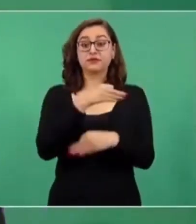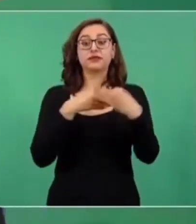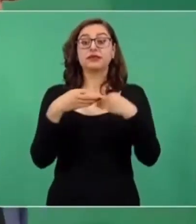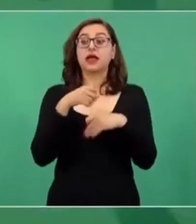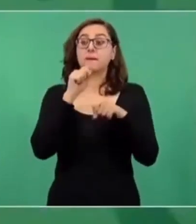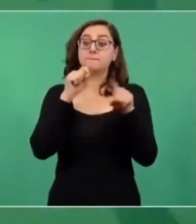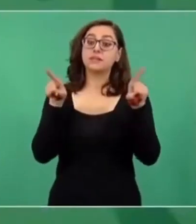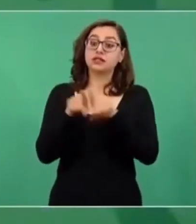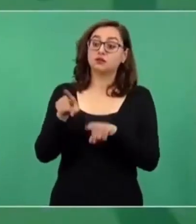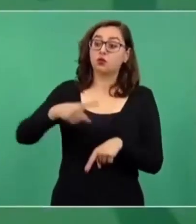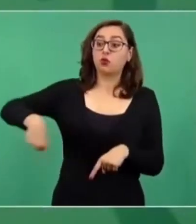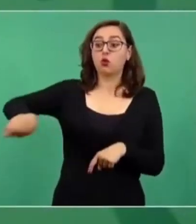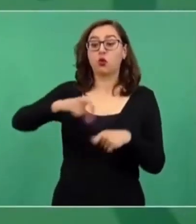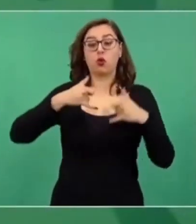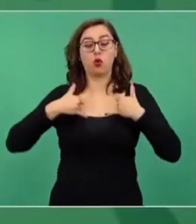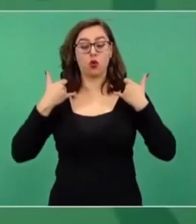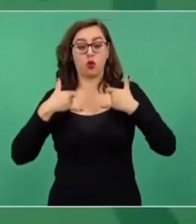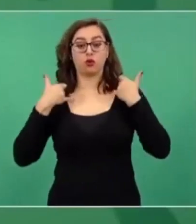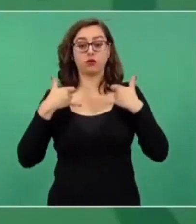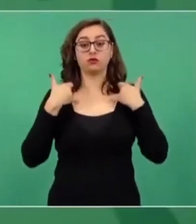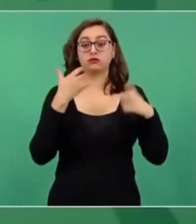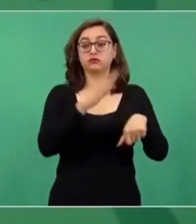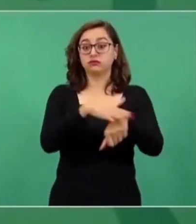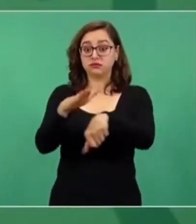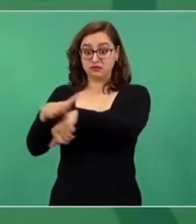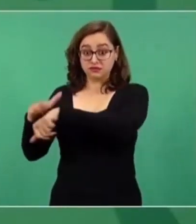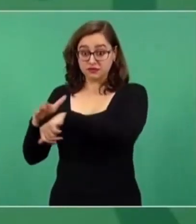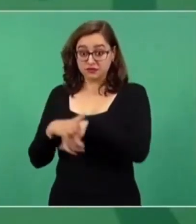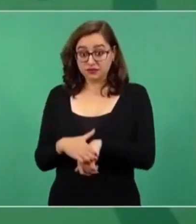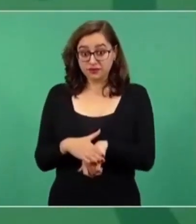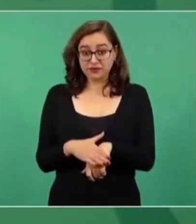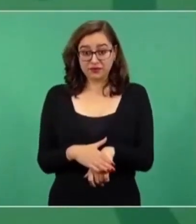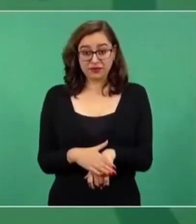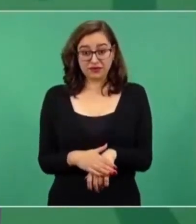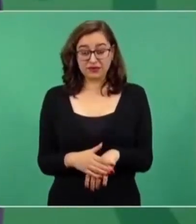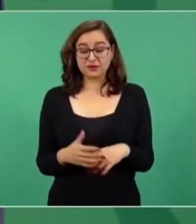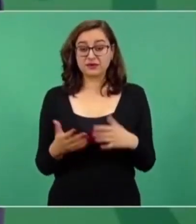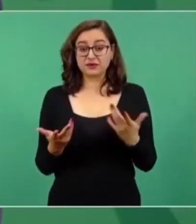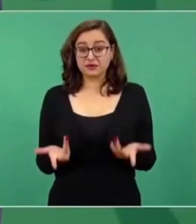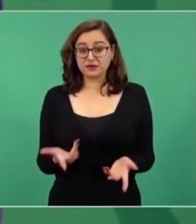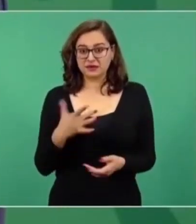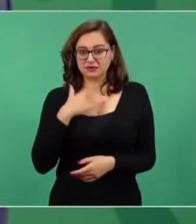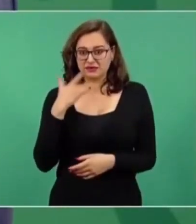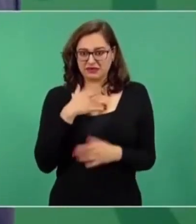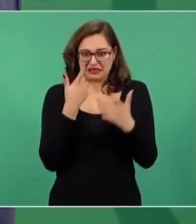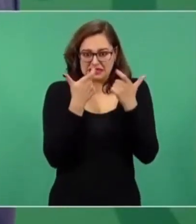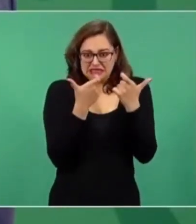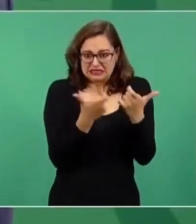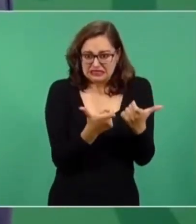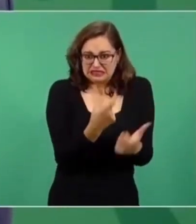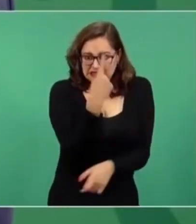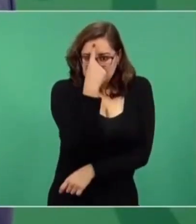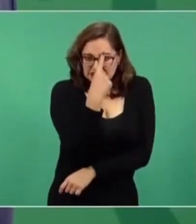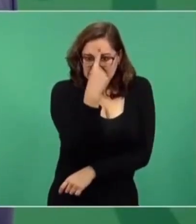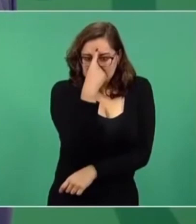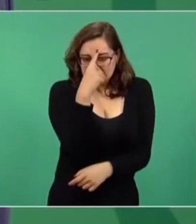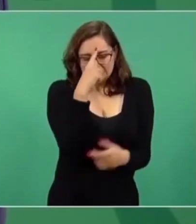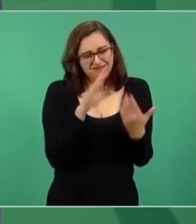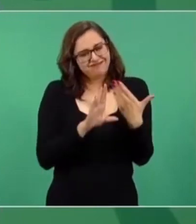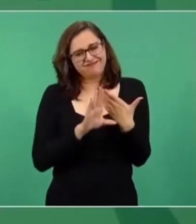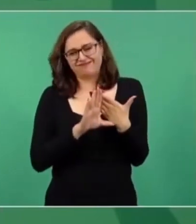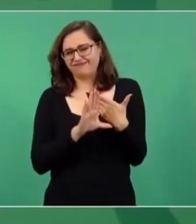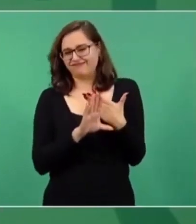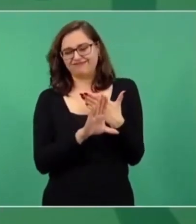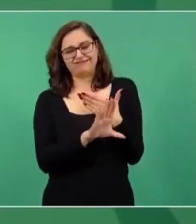los jóvenes que se alejen lo más que se pueda del dinero, de lo material,